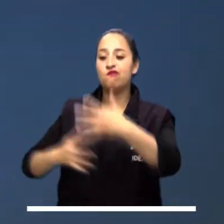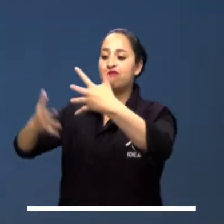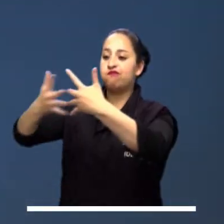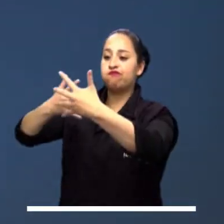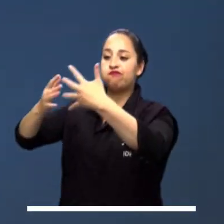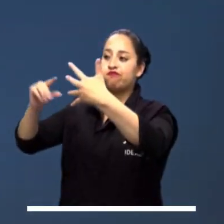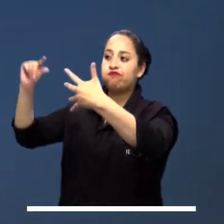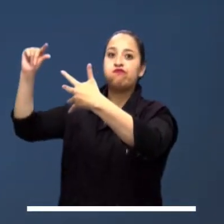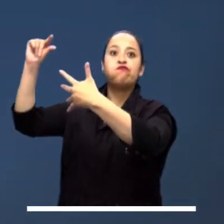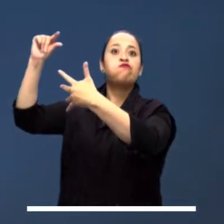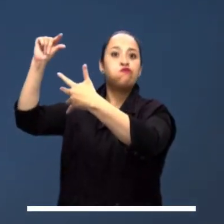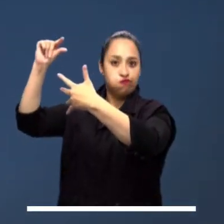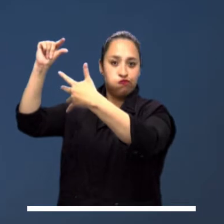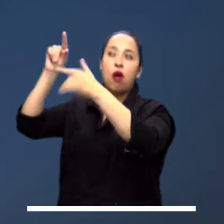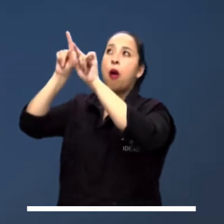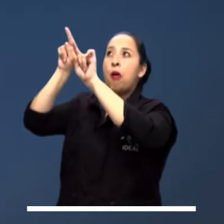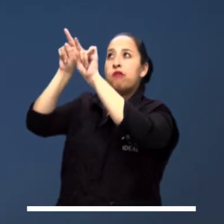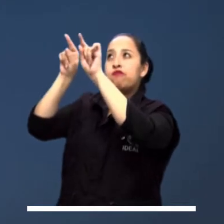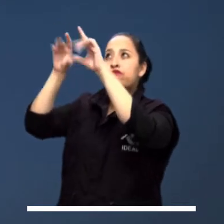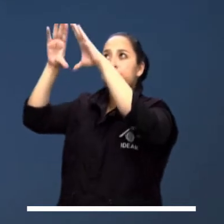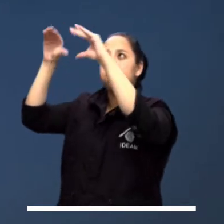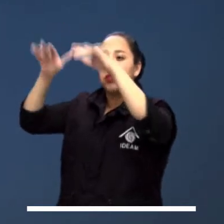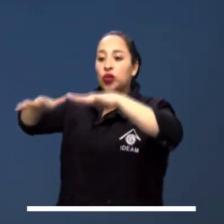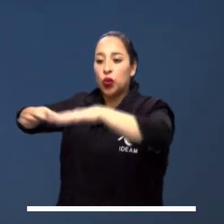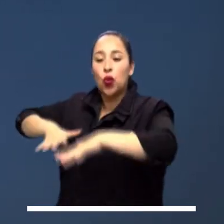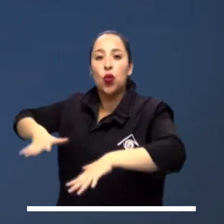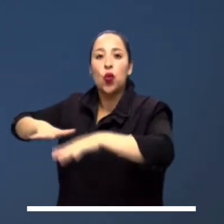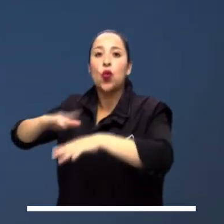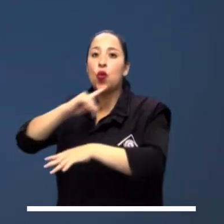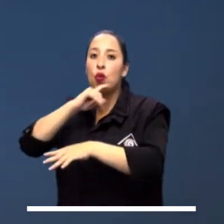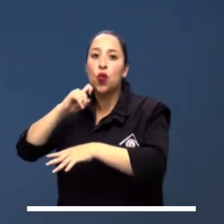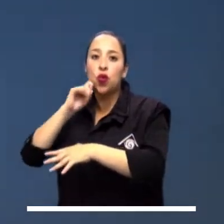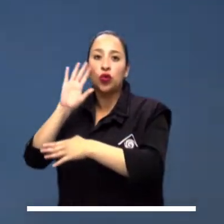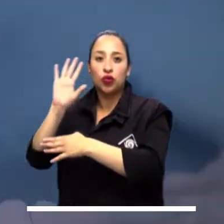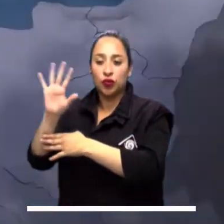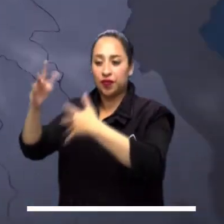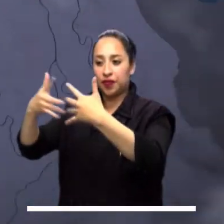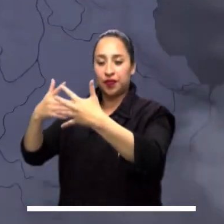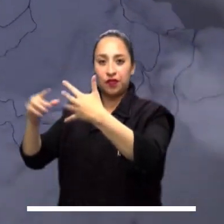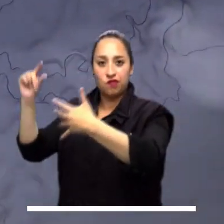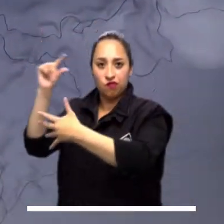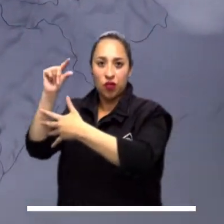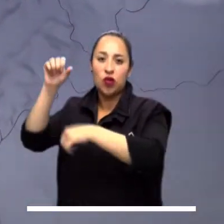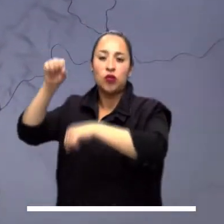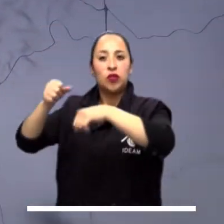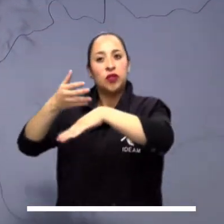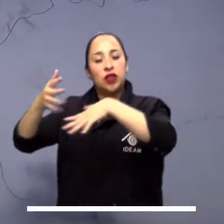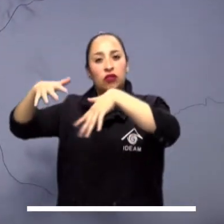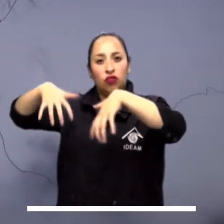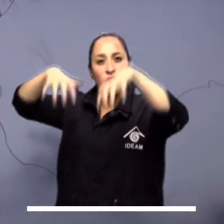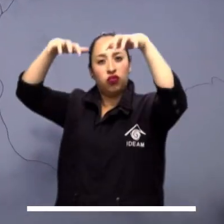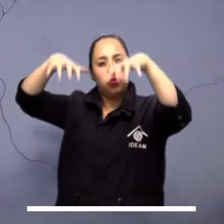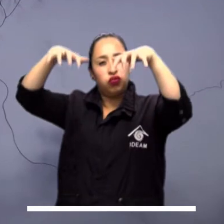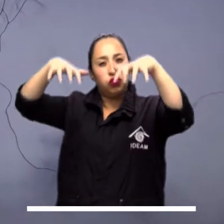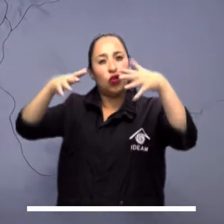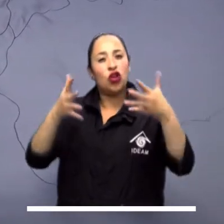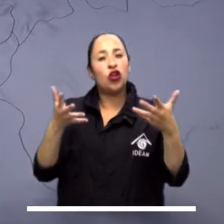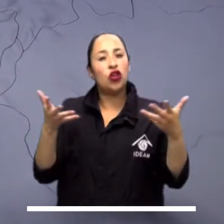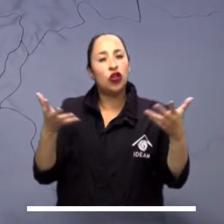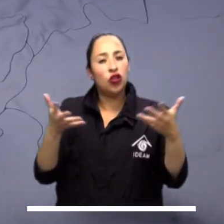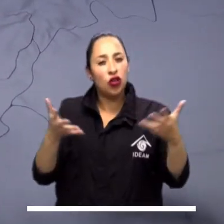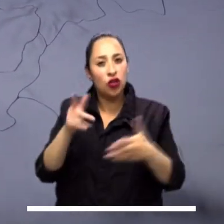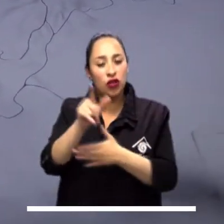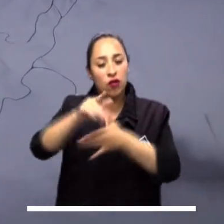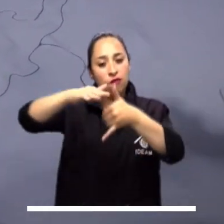El archipiélago de San Andrés anticipa ligera nubosidad y tiempo seco sobre gran parte del área. Lluvias intensas, algunas con tormentas